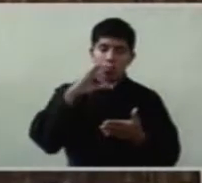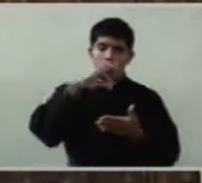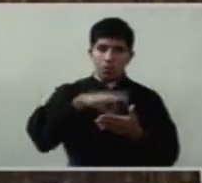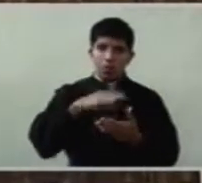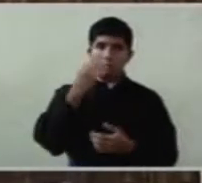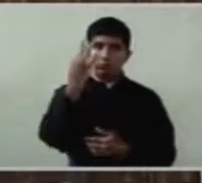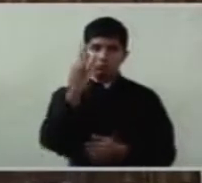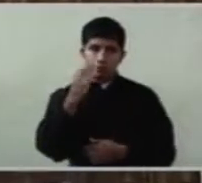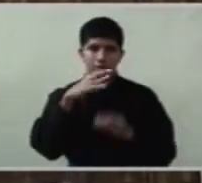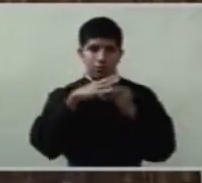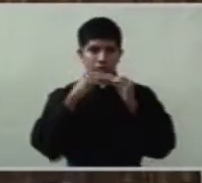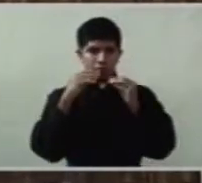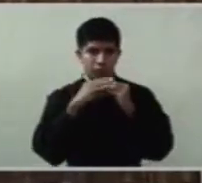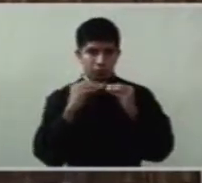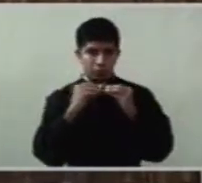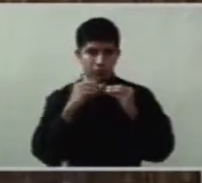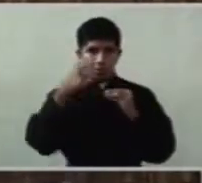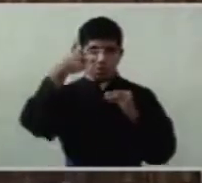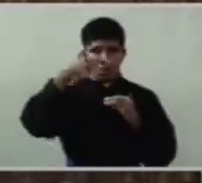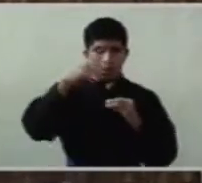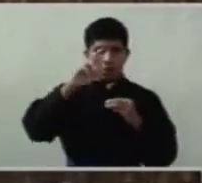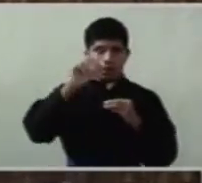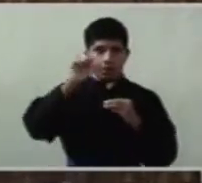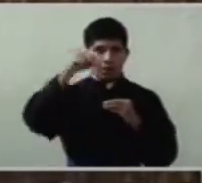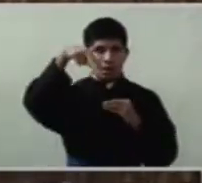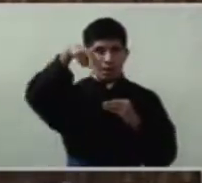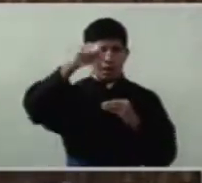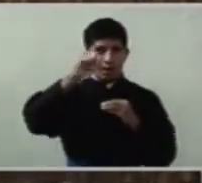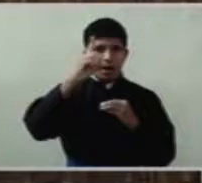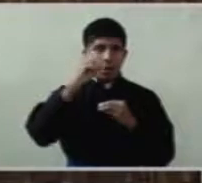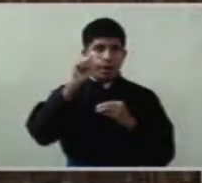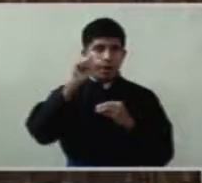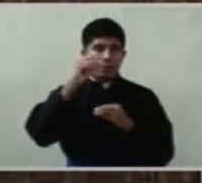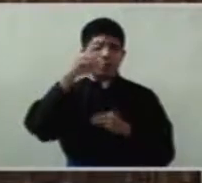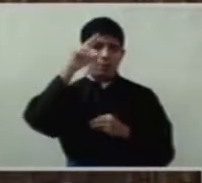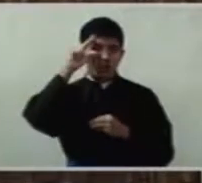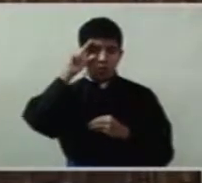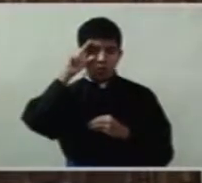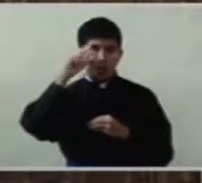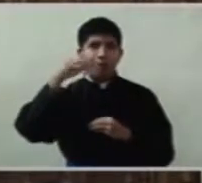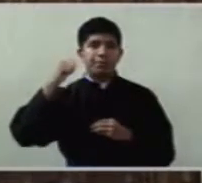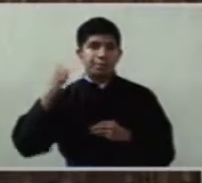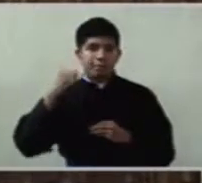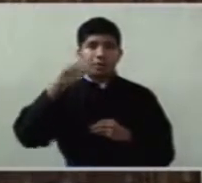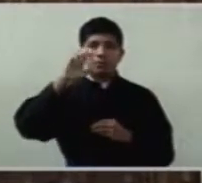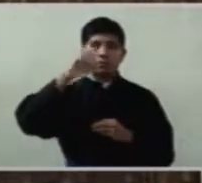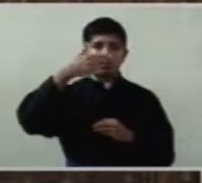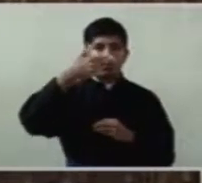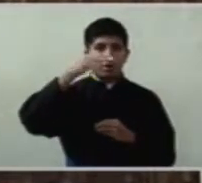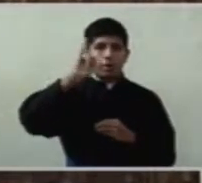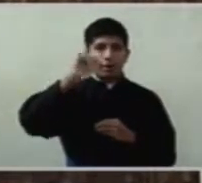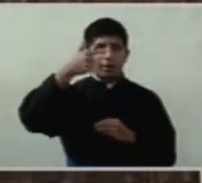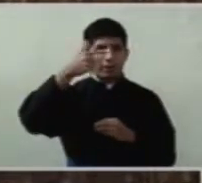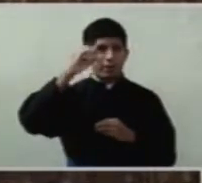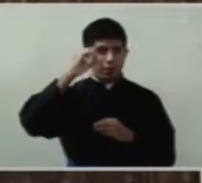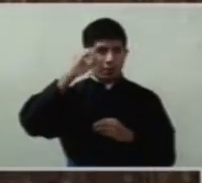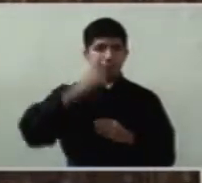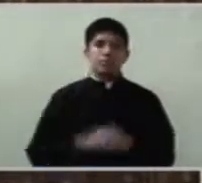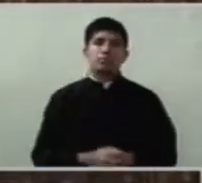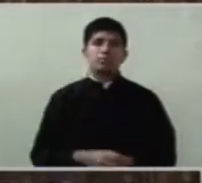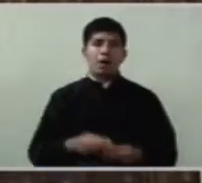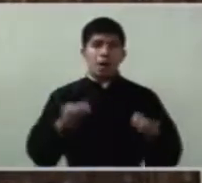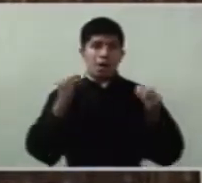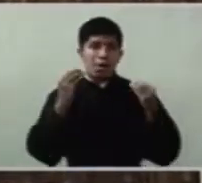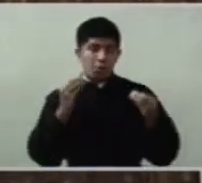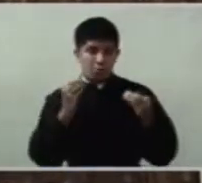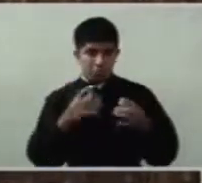granada, el higo y la uva. En muchos pasajes de la